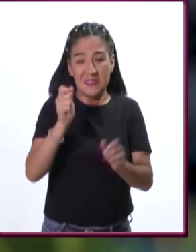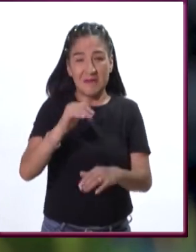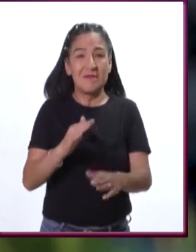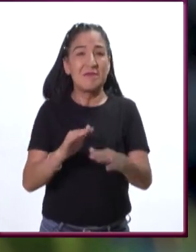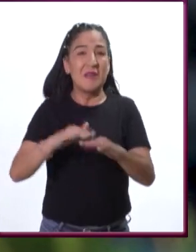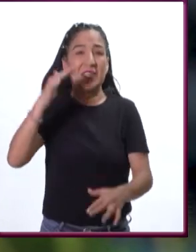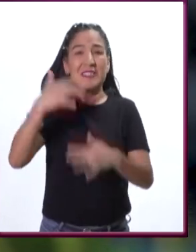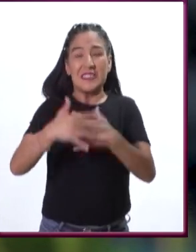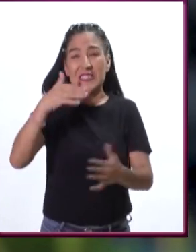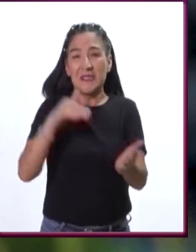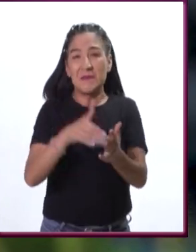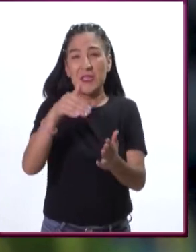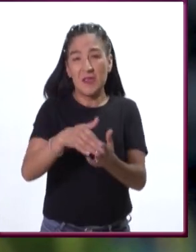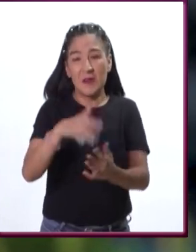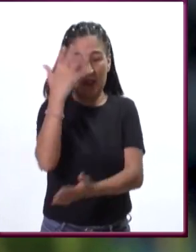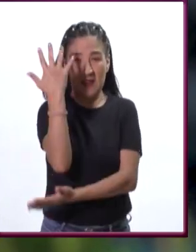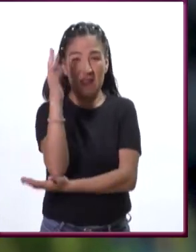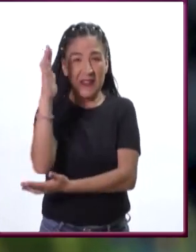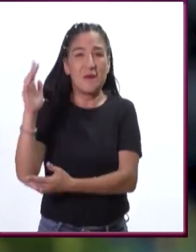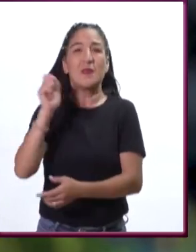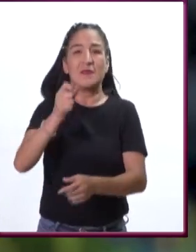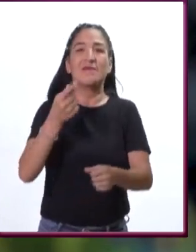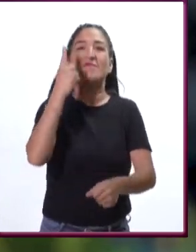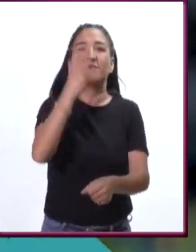15.000 millones de árboles por año.